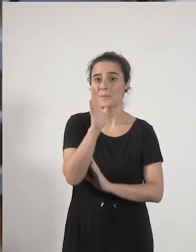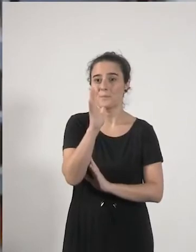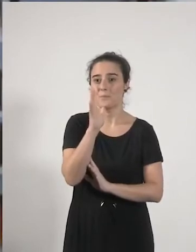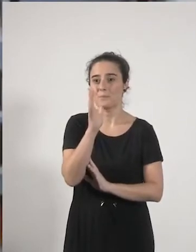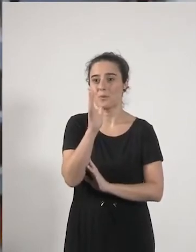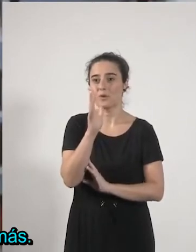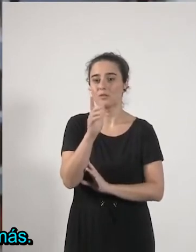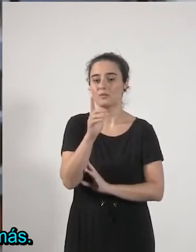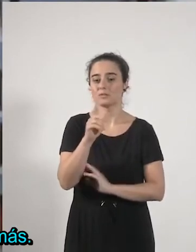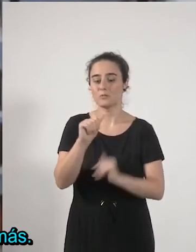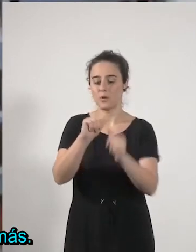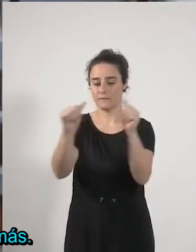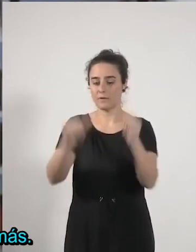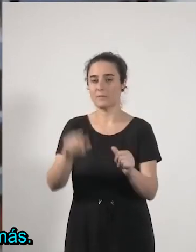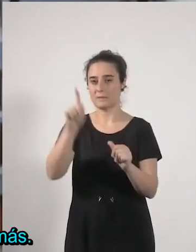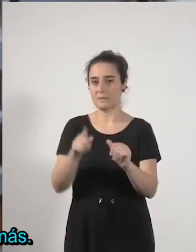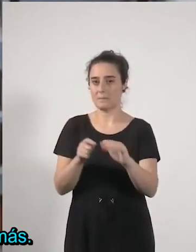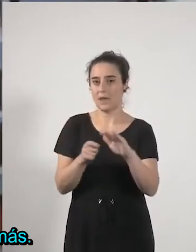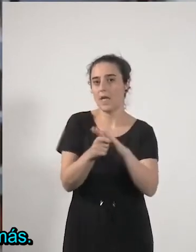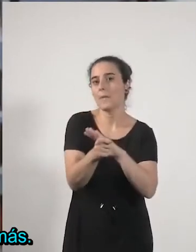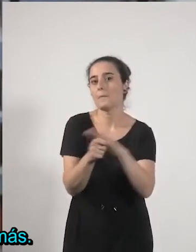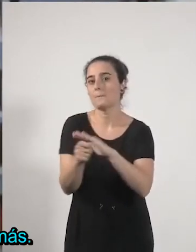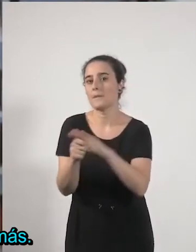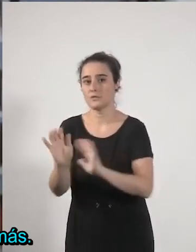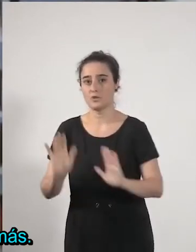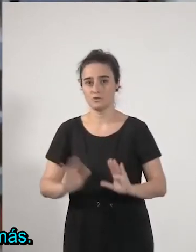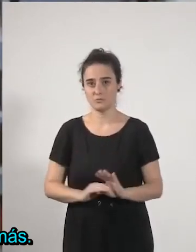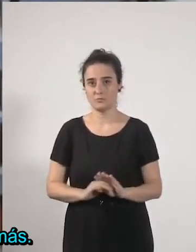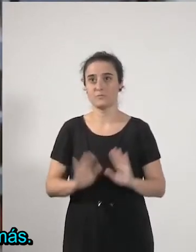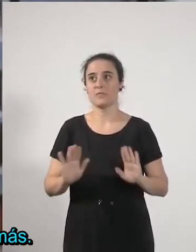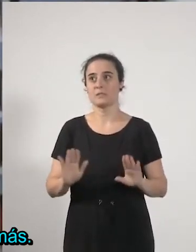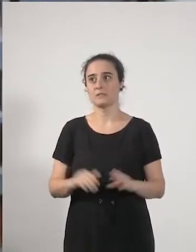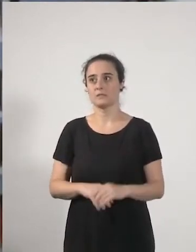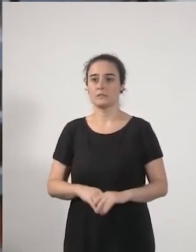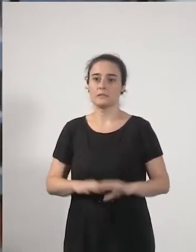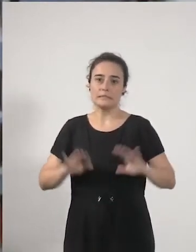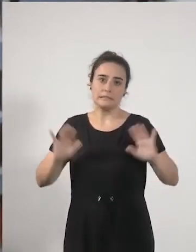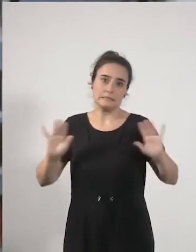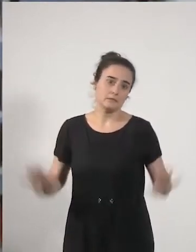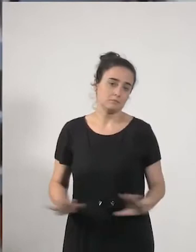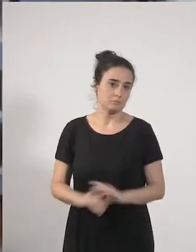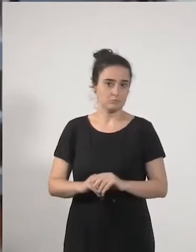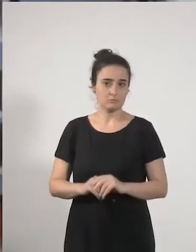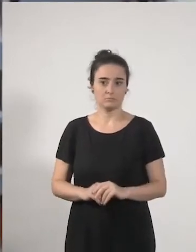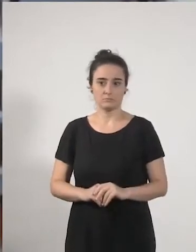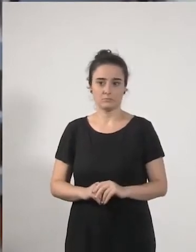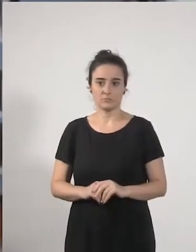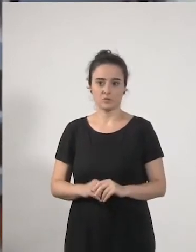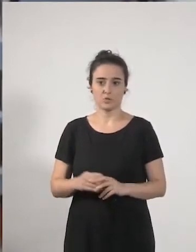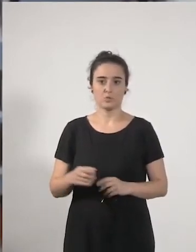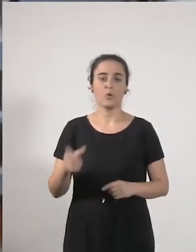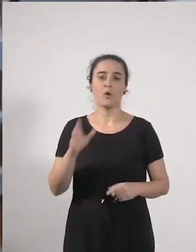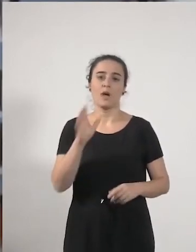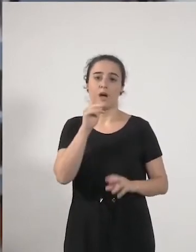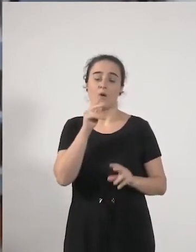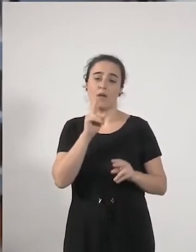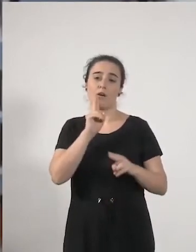inversiones no entonces bueno pues en fin sin más negocios murados que están